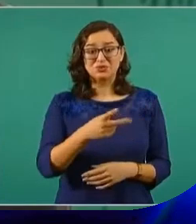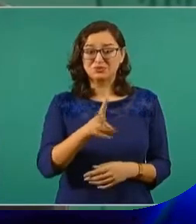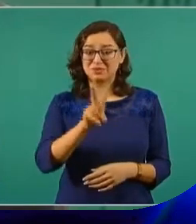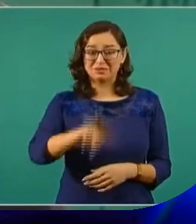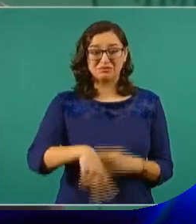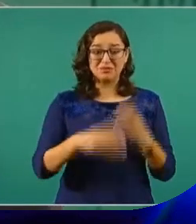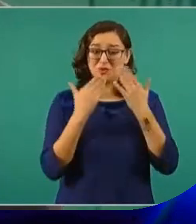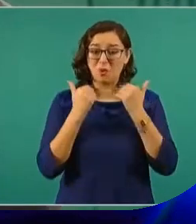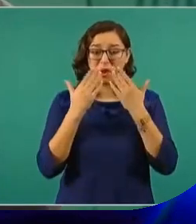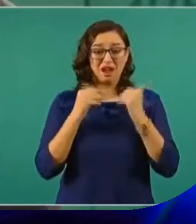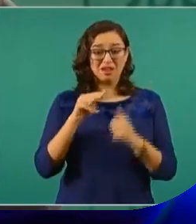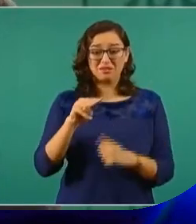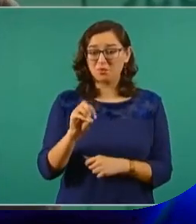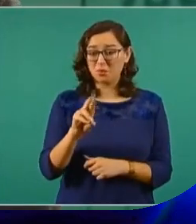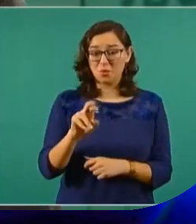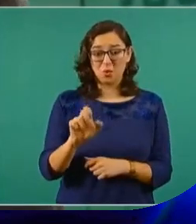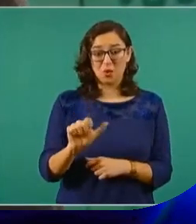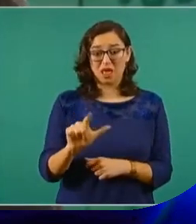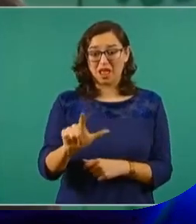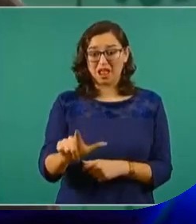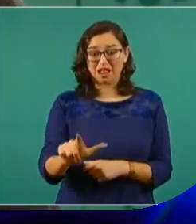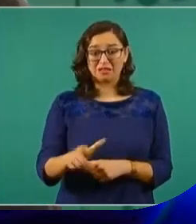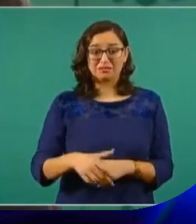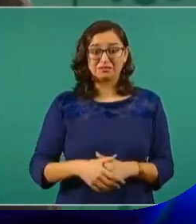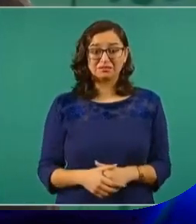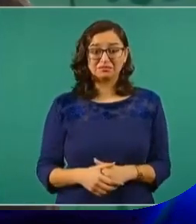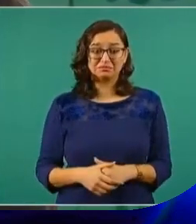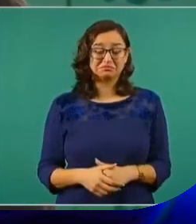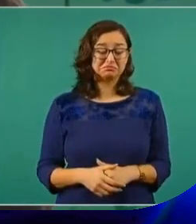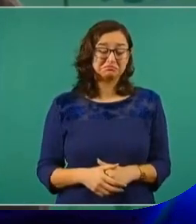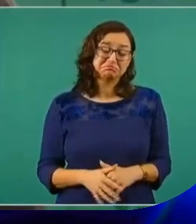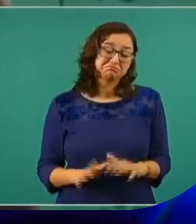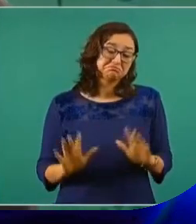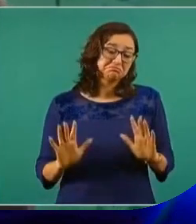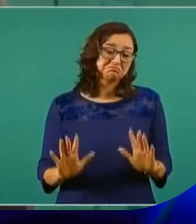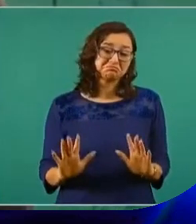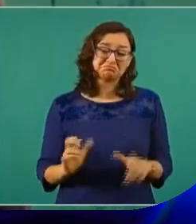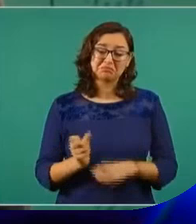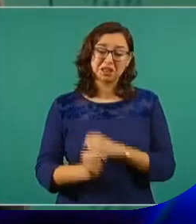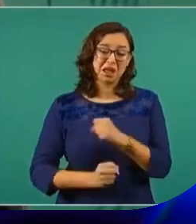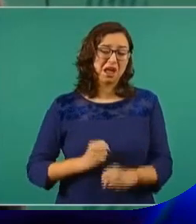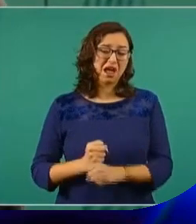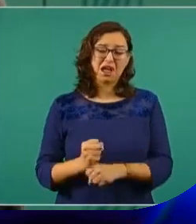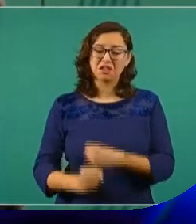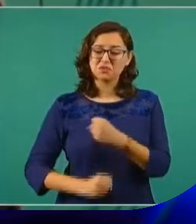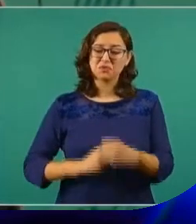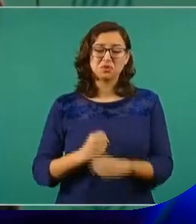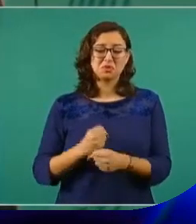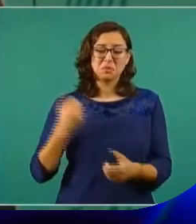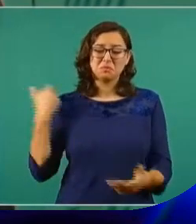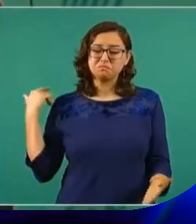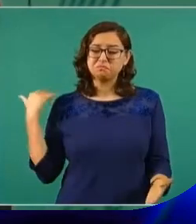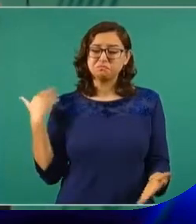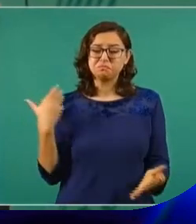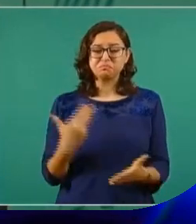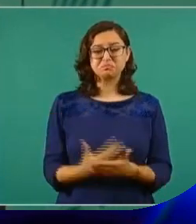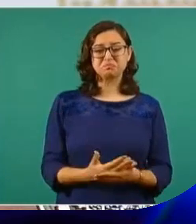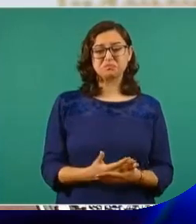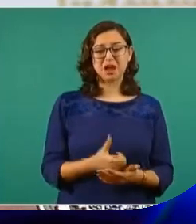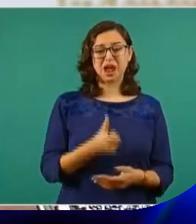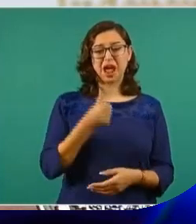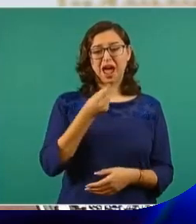y los he padecido desde hace muchos años. Entonces, afortunadamente